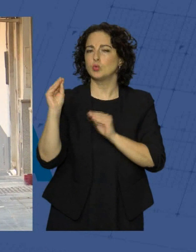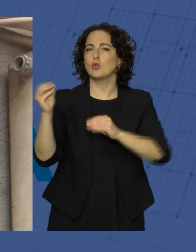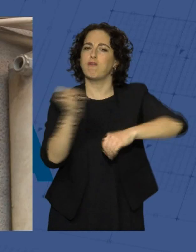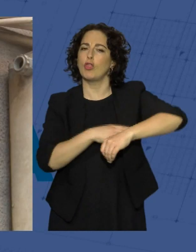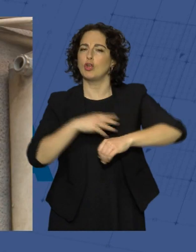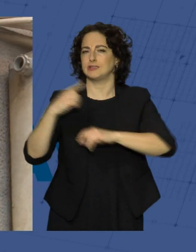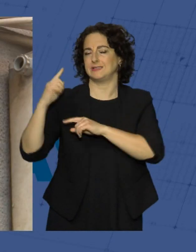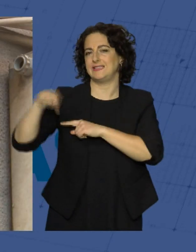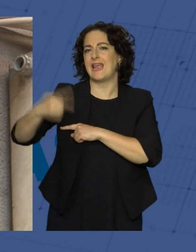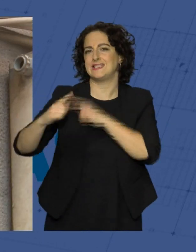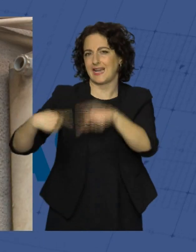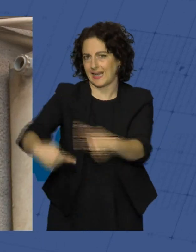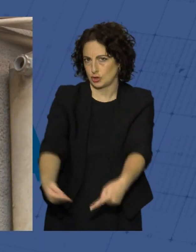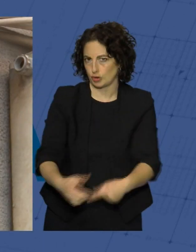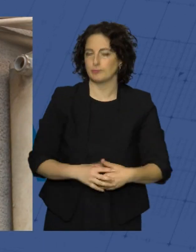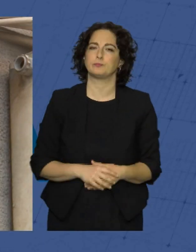Generation.